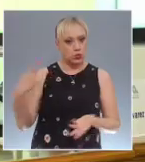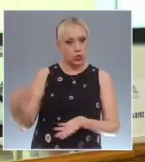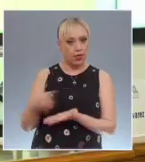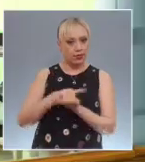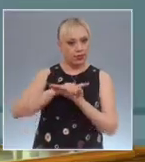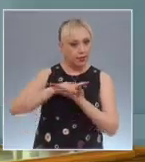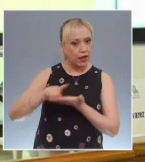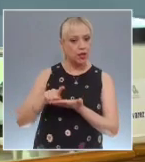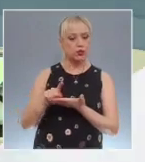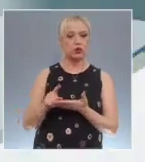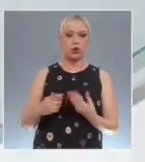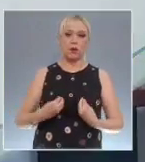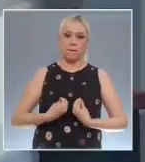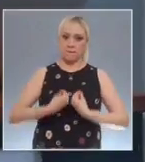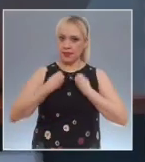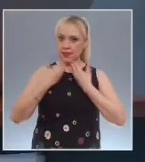vida.